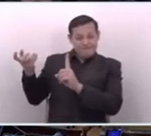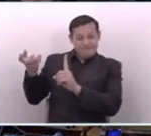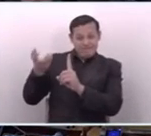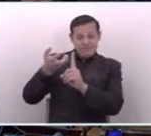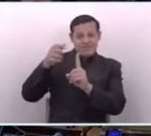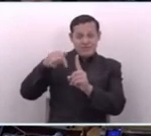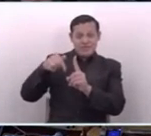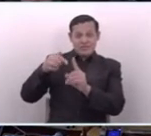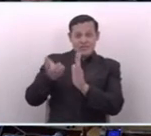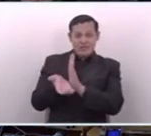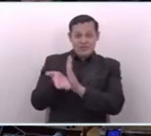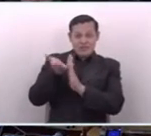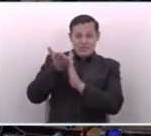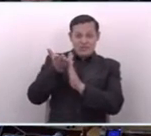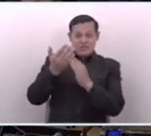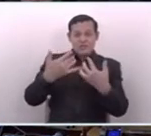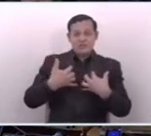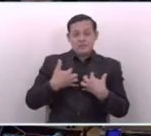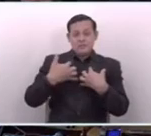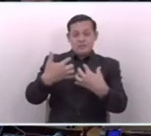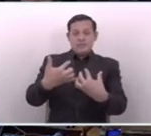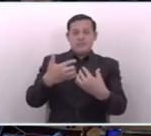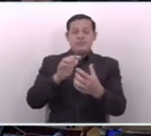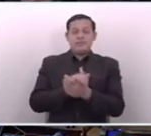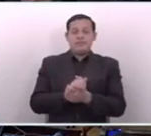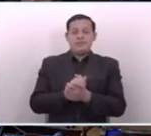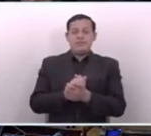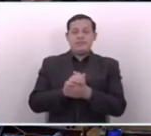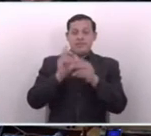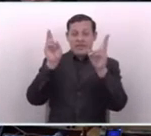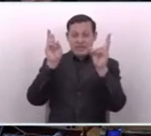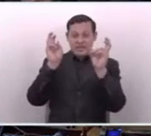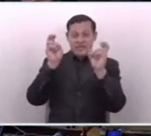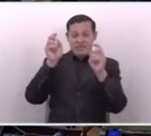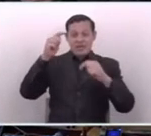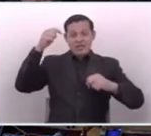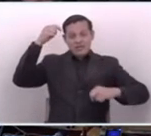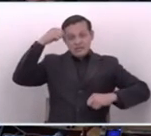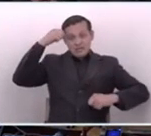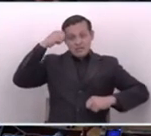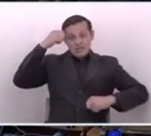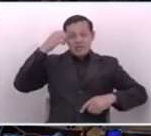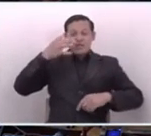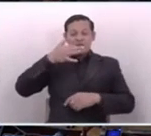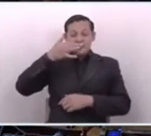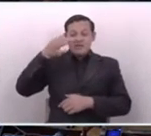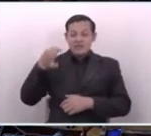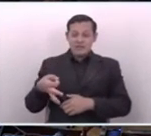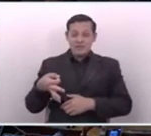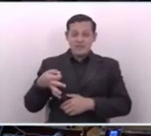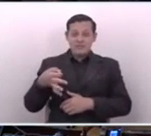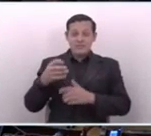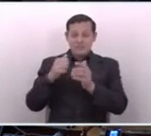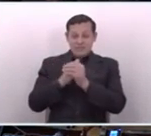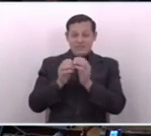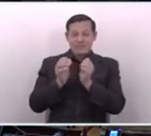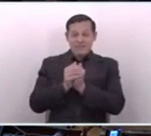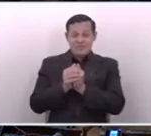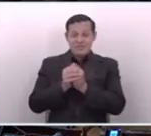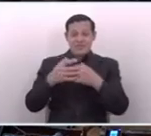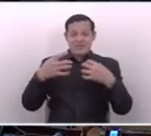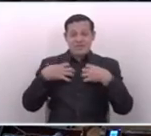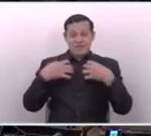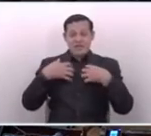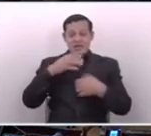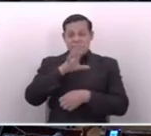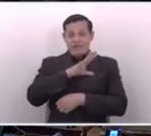al desarrollo de esta sesión plenaria en un tema tan sensible porque definitivamente la crisis que vive